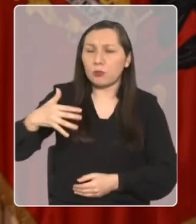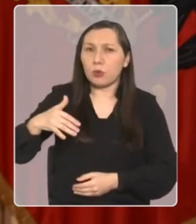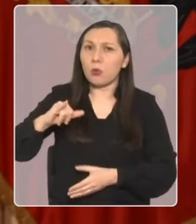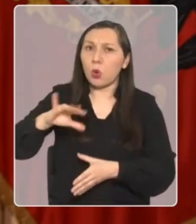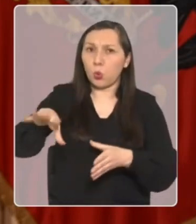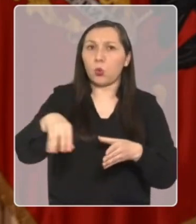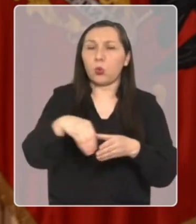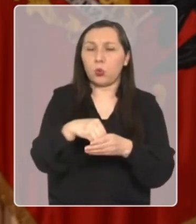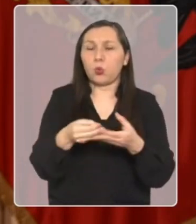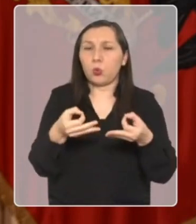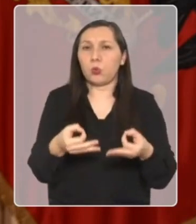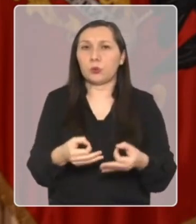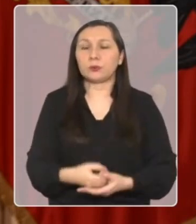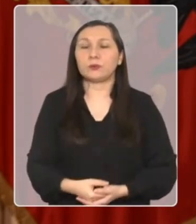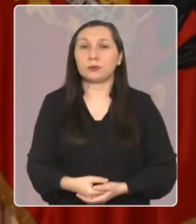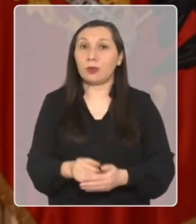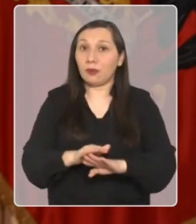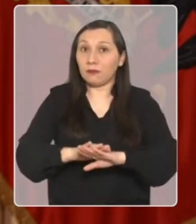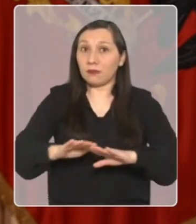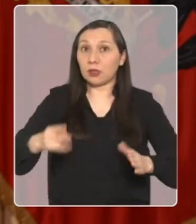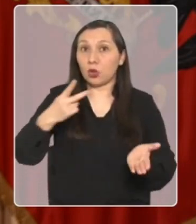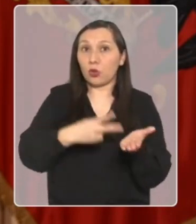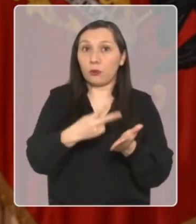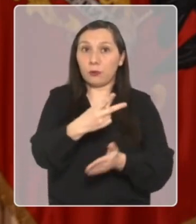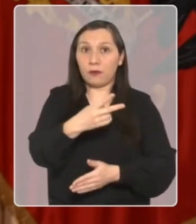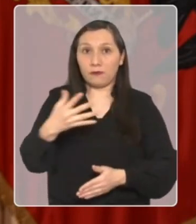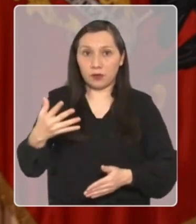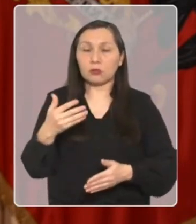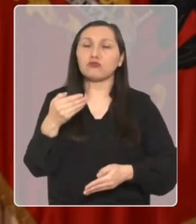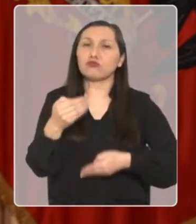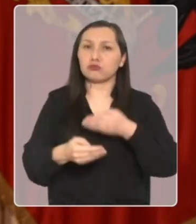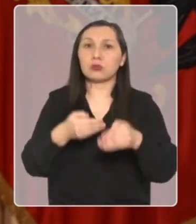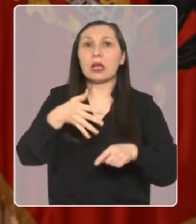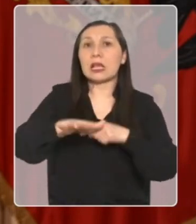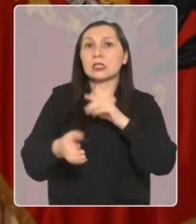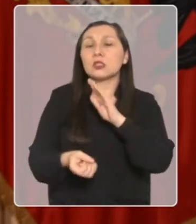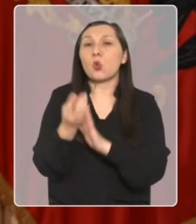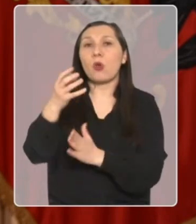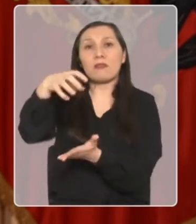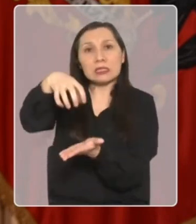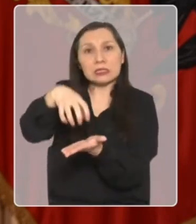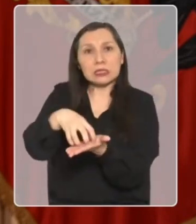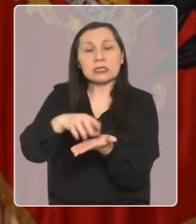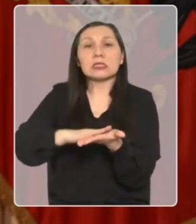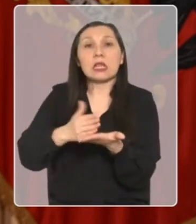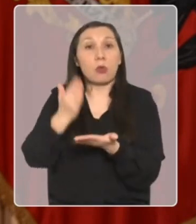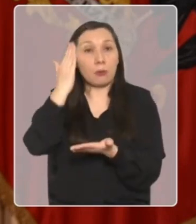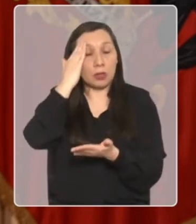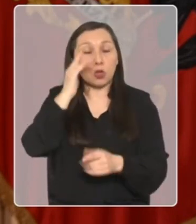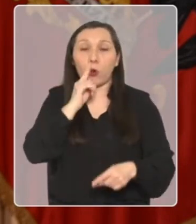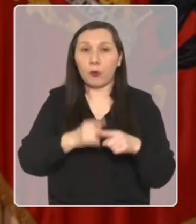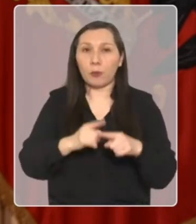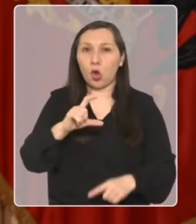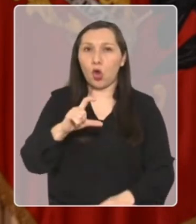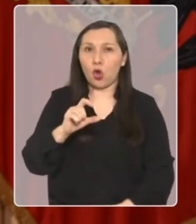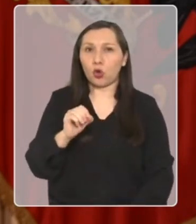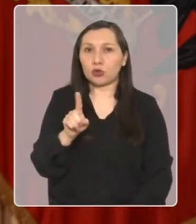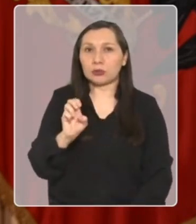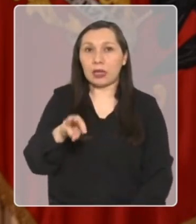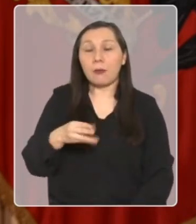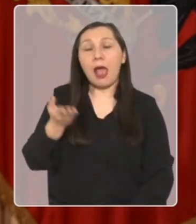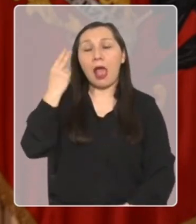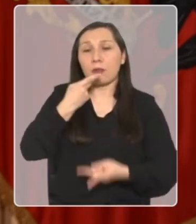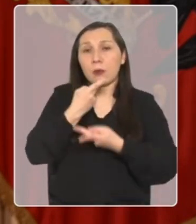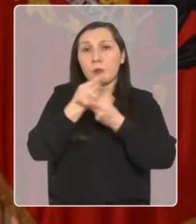importante que ha sido para la inclusión. Y al finalizar el 2025 estarán funcionando 15 nuevos centros de salud mental, los COSAM,